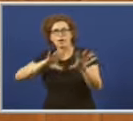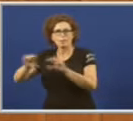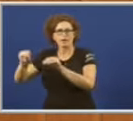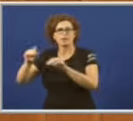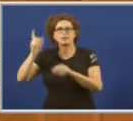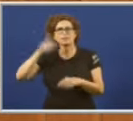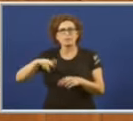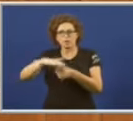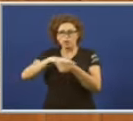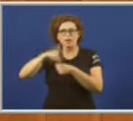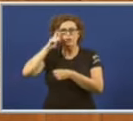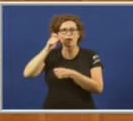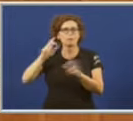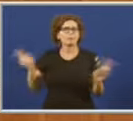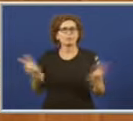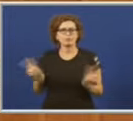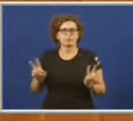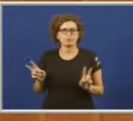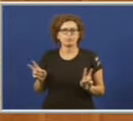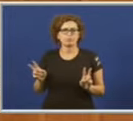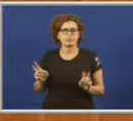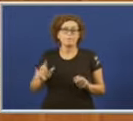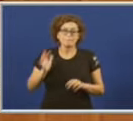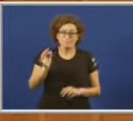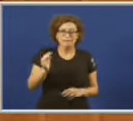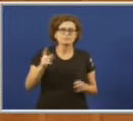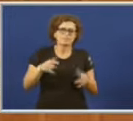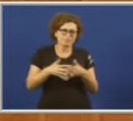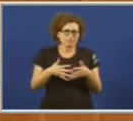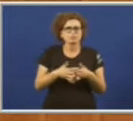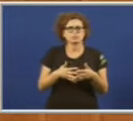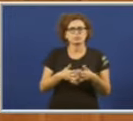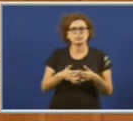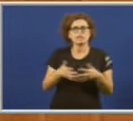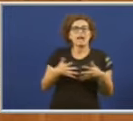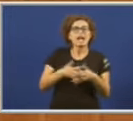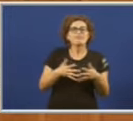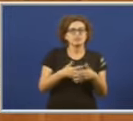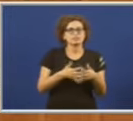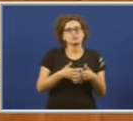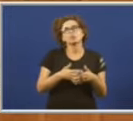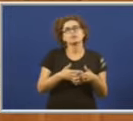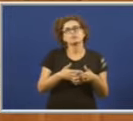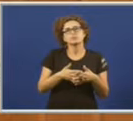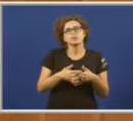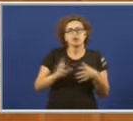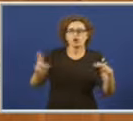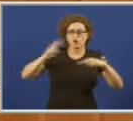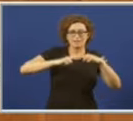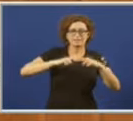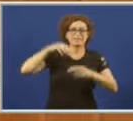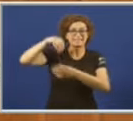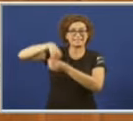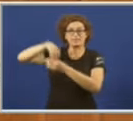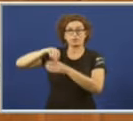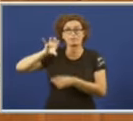marco dun rural vivo. Mais tamén infraestructuras infraestructuras que conecten o interior do